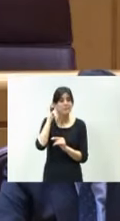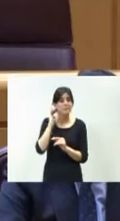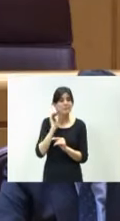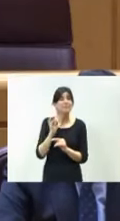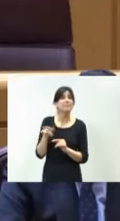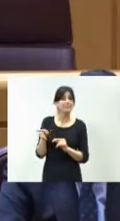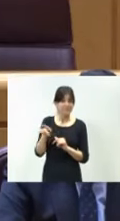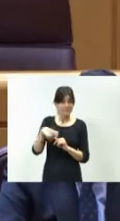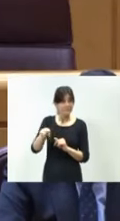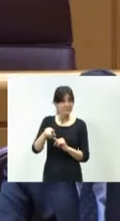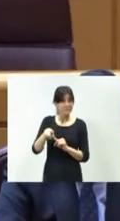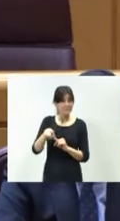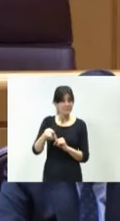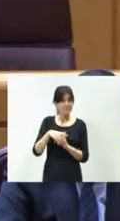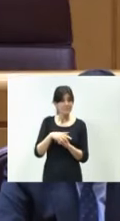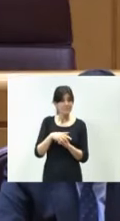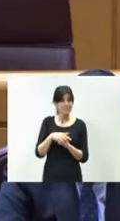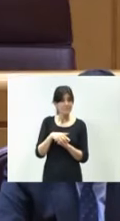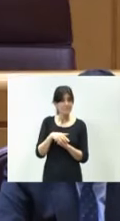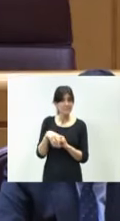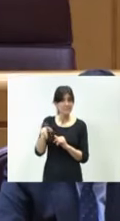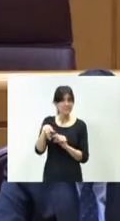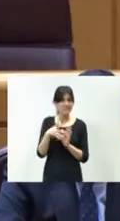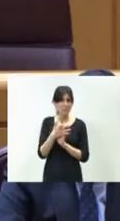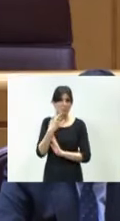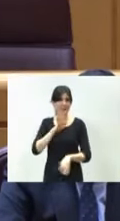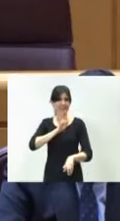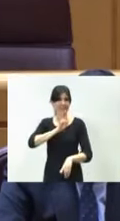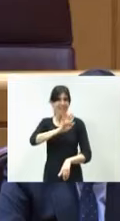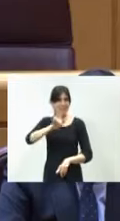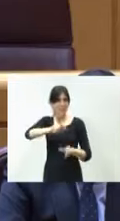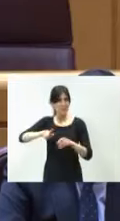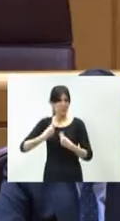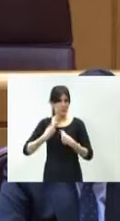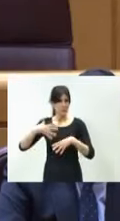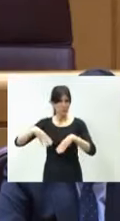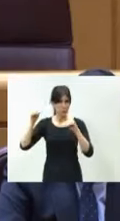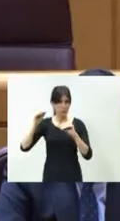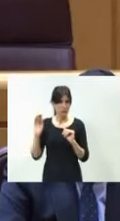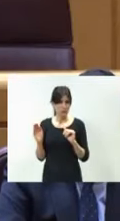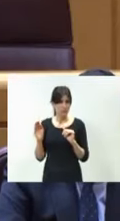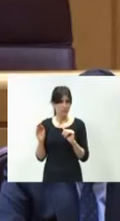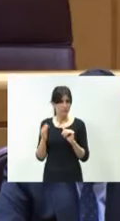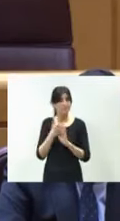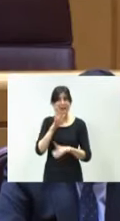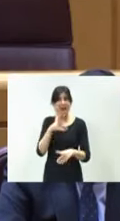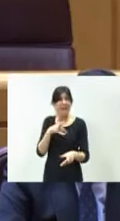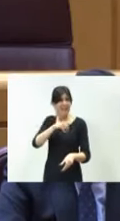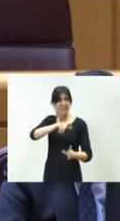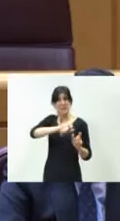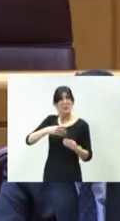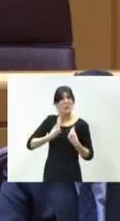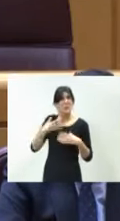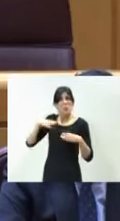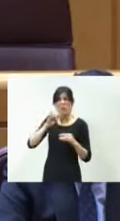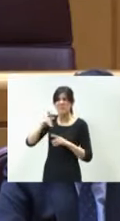ustedes están tomando literalmente el pelo a los burgaleses. Y yo lo que le pregunto en estos momentos es, ¿qué hemos hecho los burgaleses